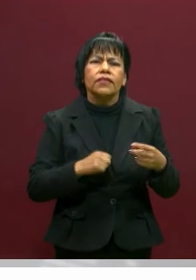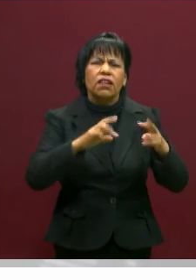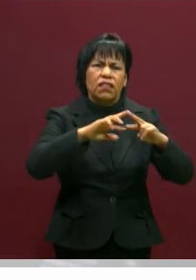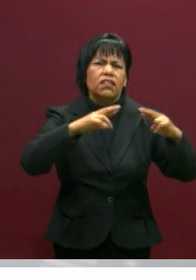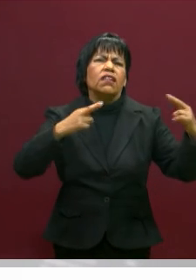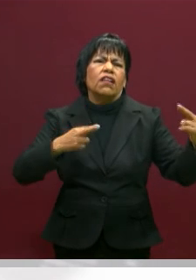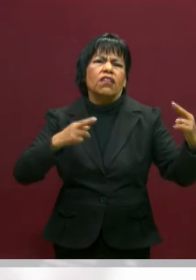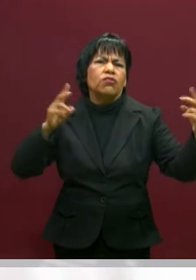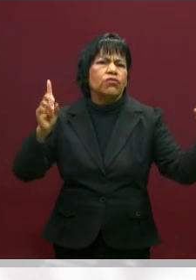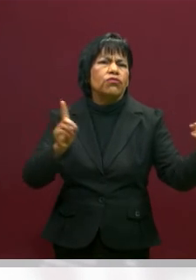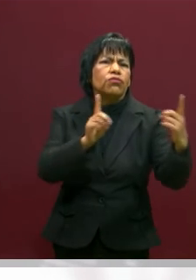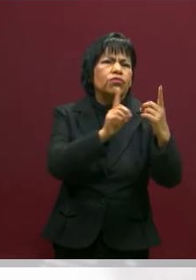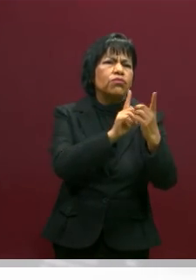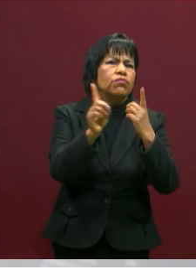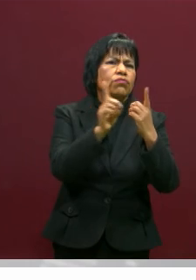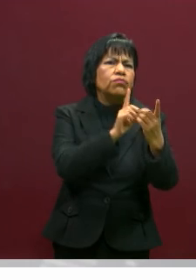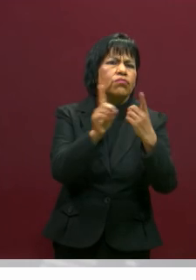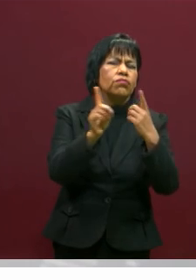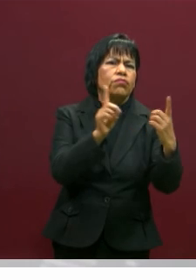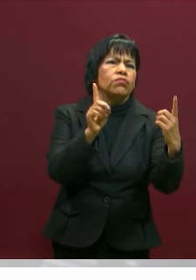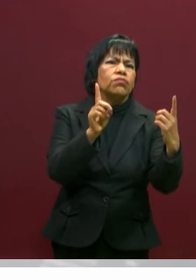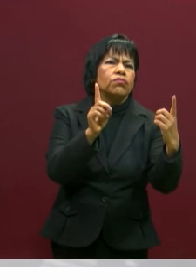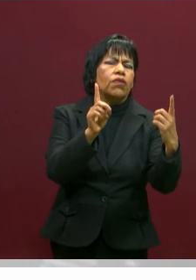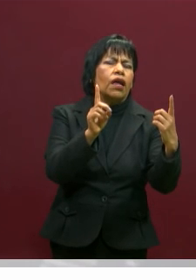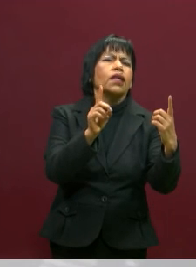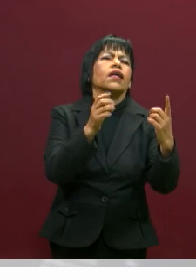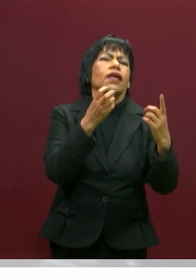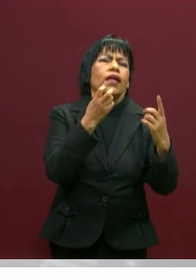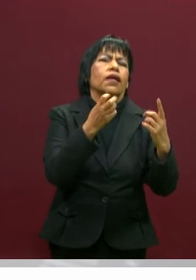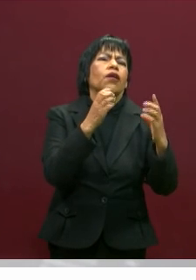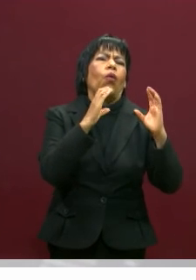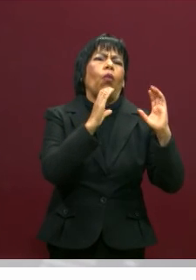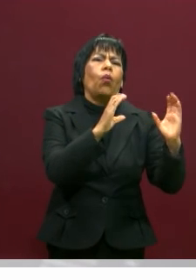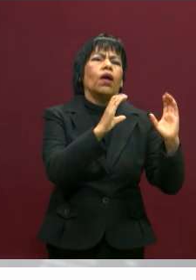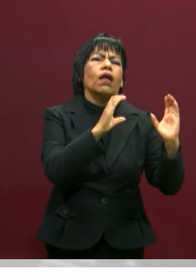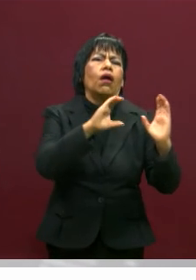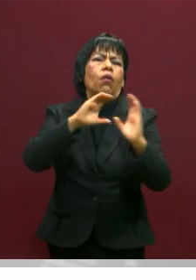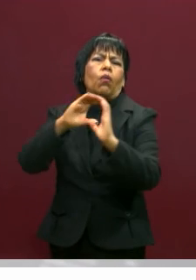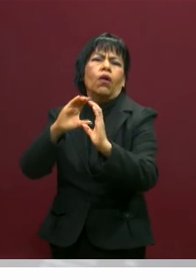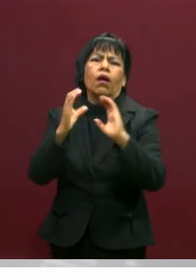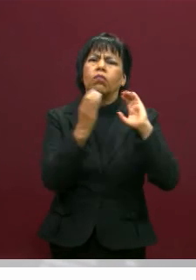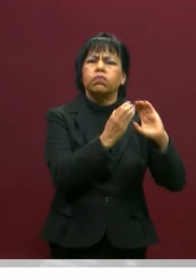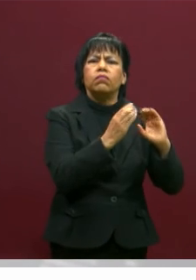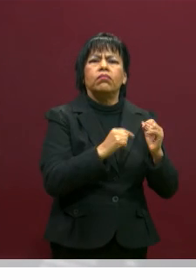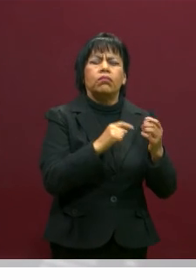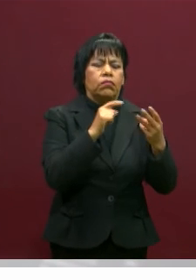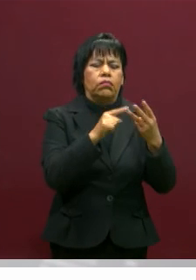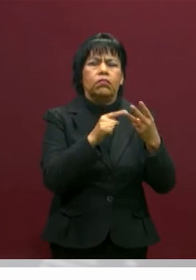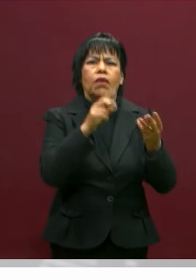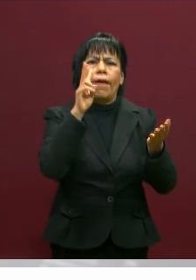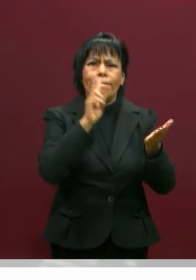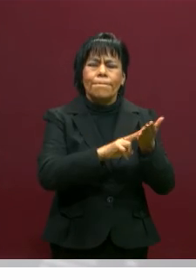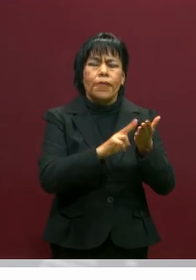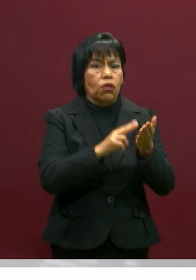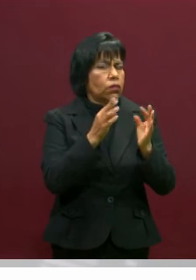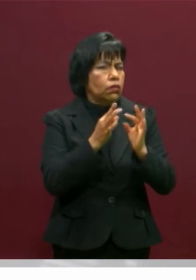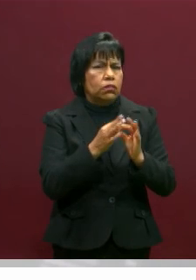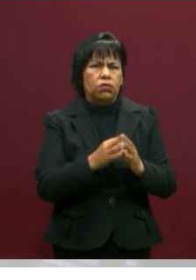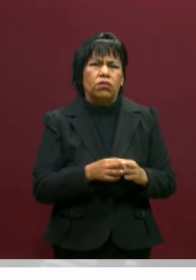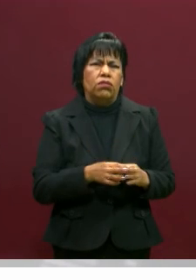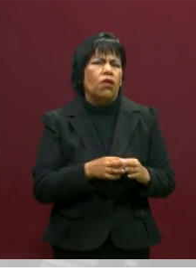relacionamos permanentemente, interactuamos, y que tendríamos que estarnos cuidando uno con otro. Estos valores, digo, son